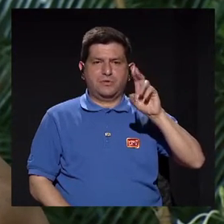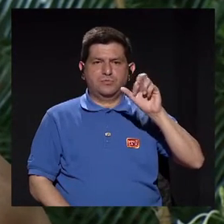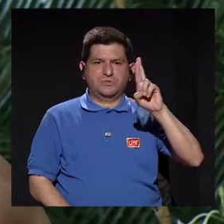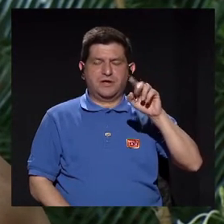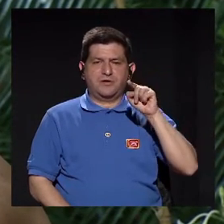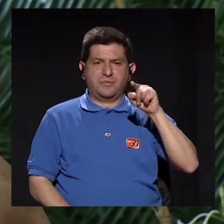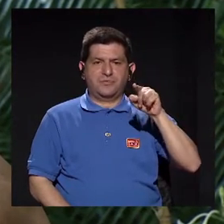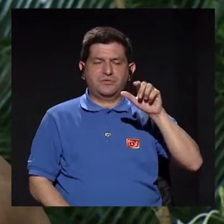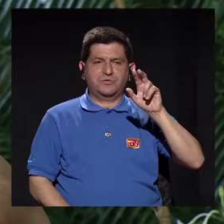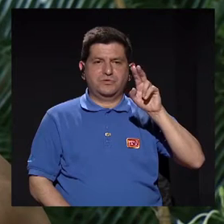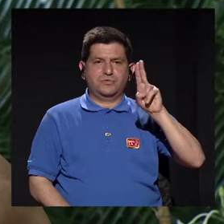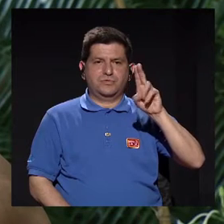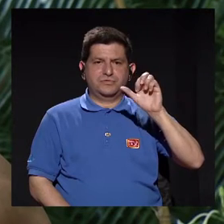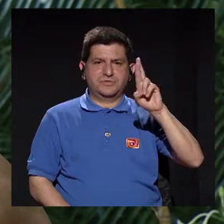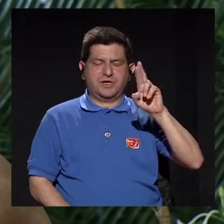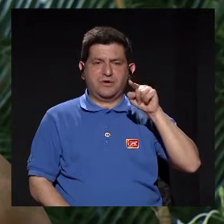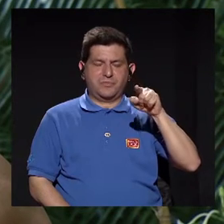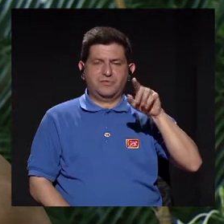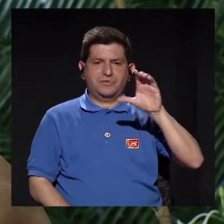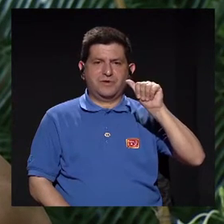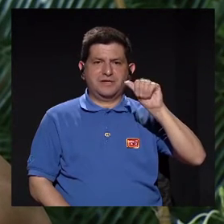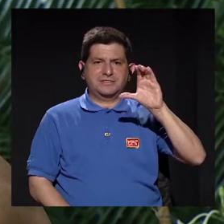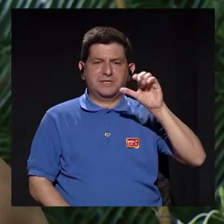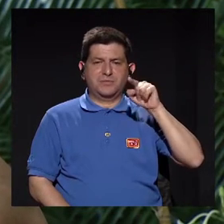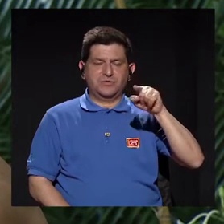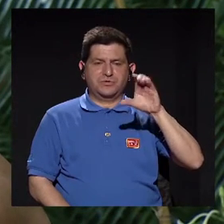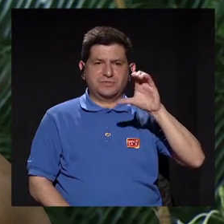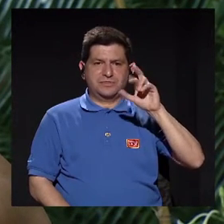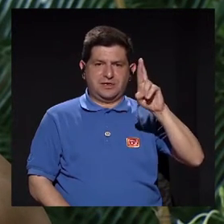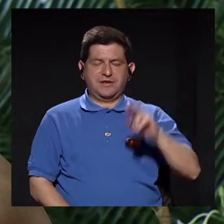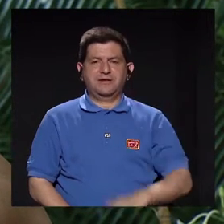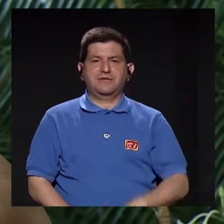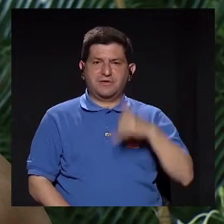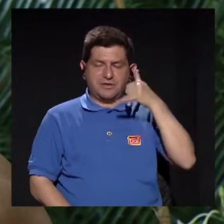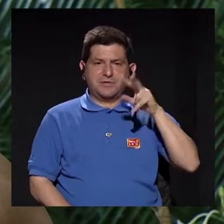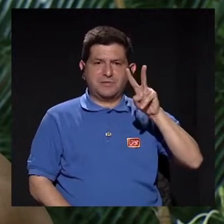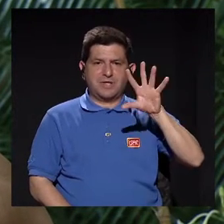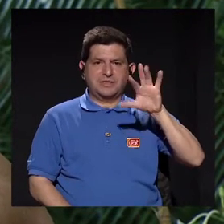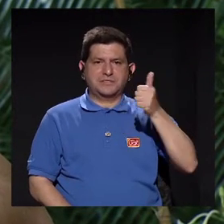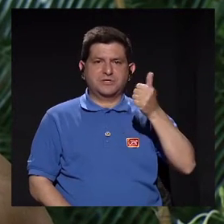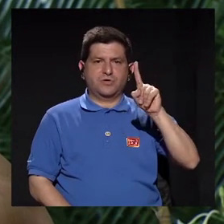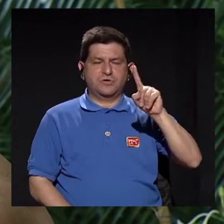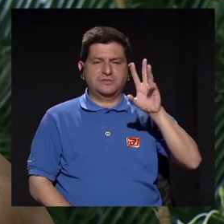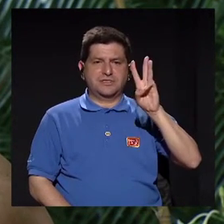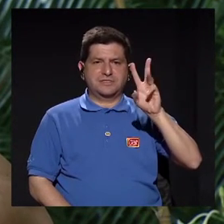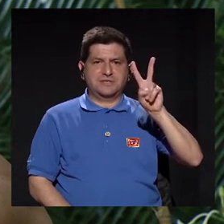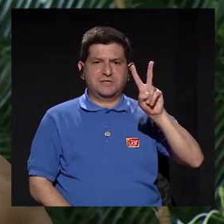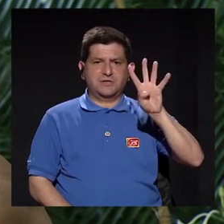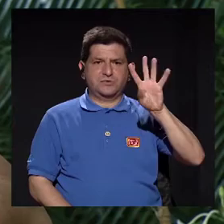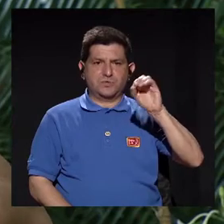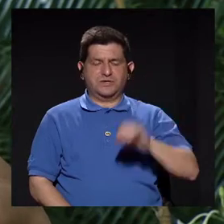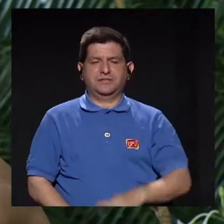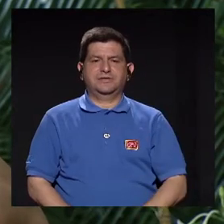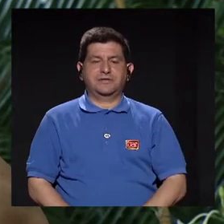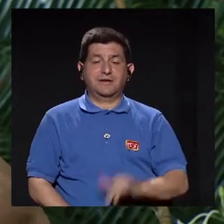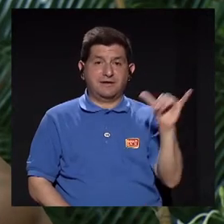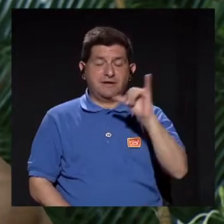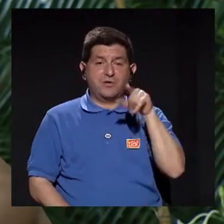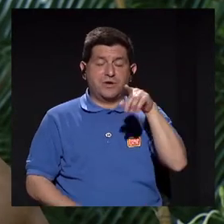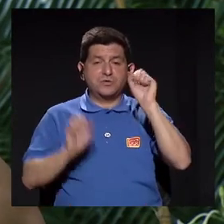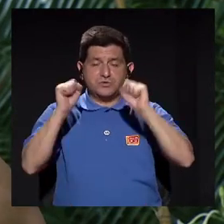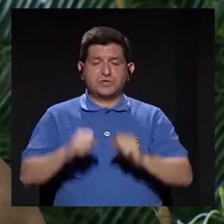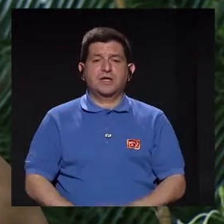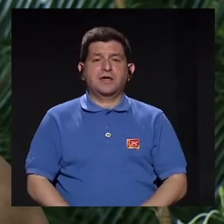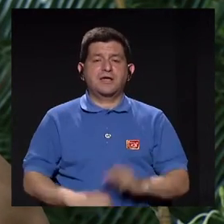.ac.cr Nuestro teléfono 2511-6240 y que